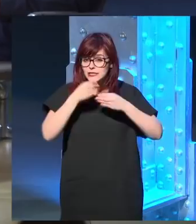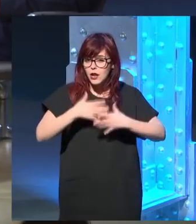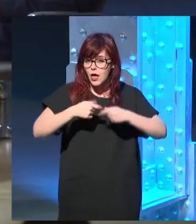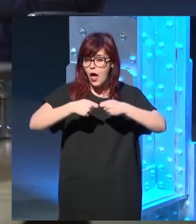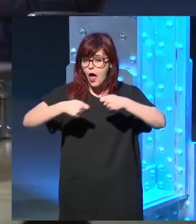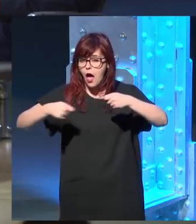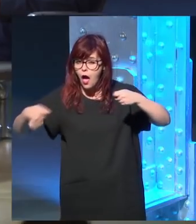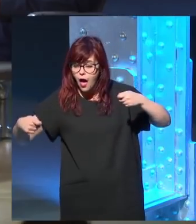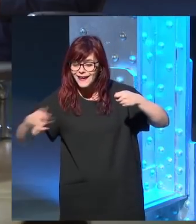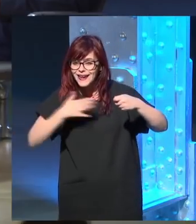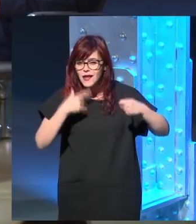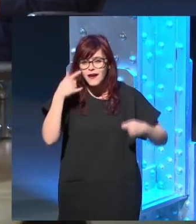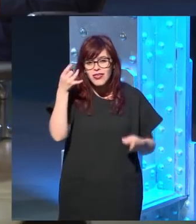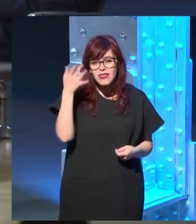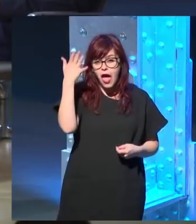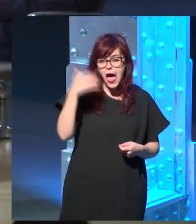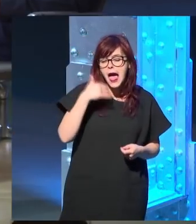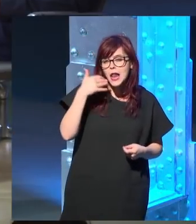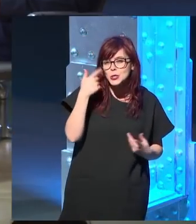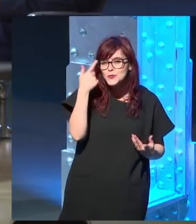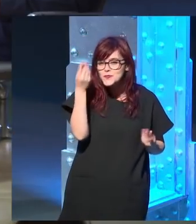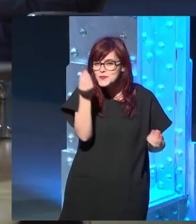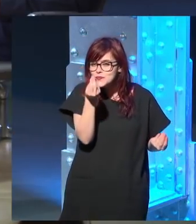idear cosas realmente